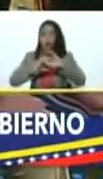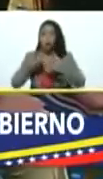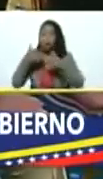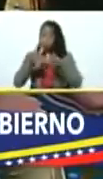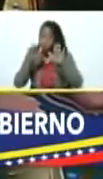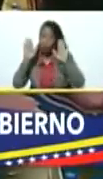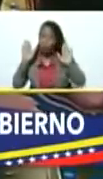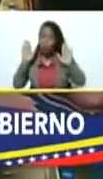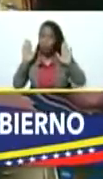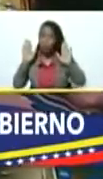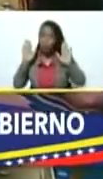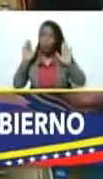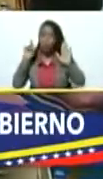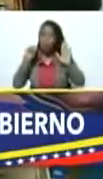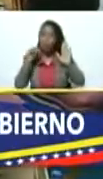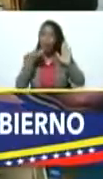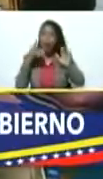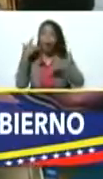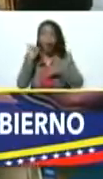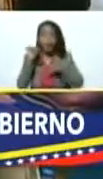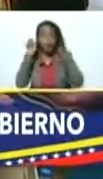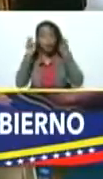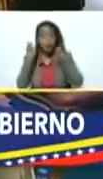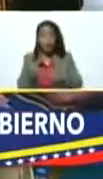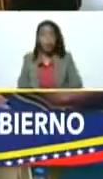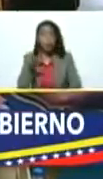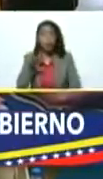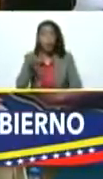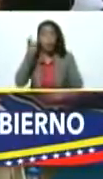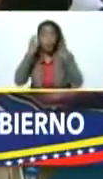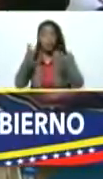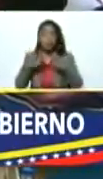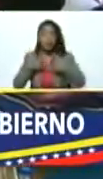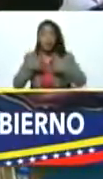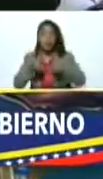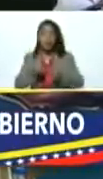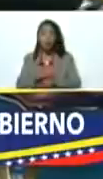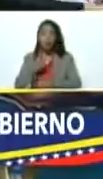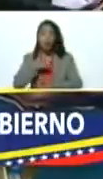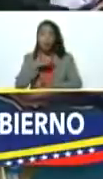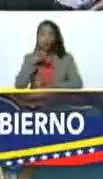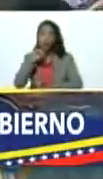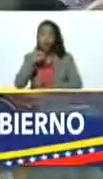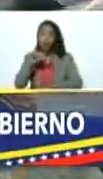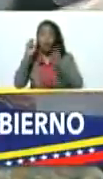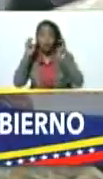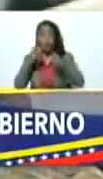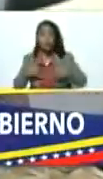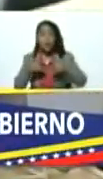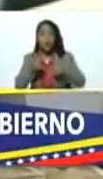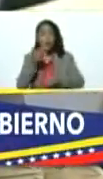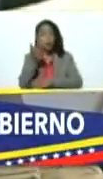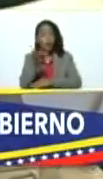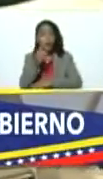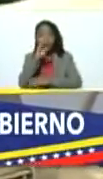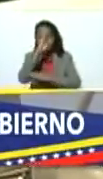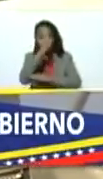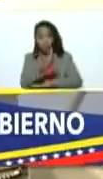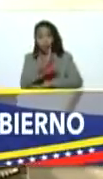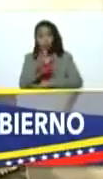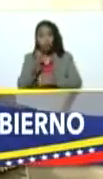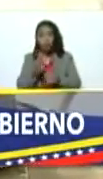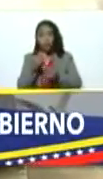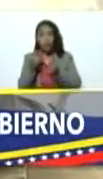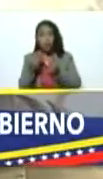supuesto, un área vital que es el tema de salud. Le hemos informado que en el tema de salud usted ha direccionado